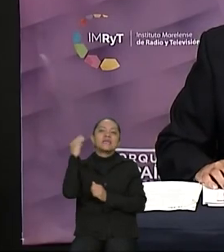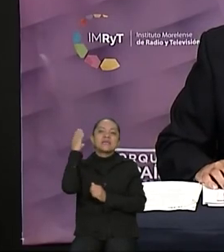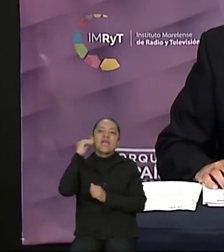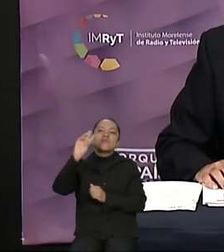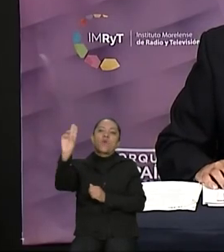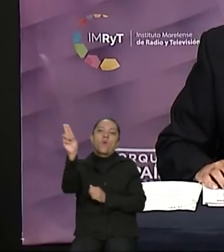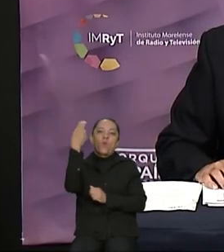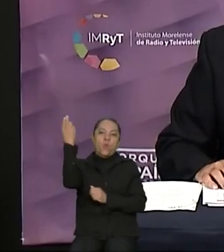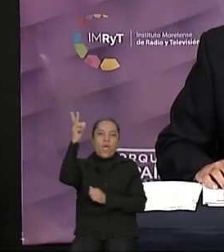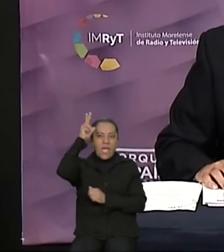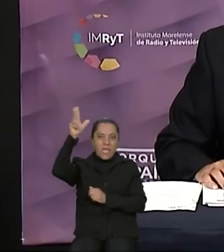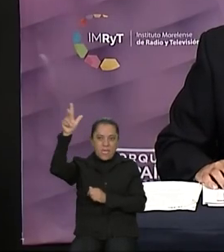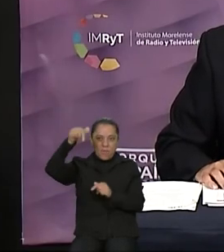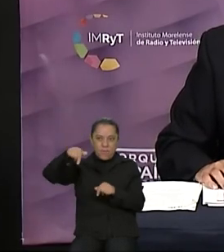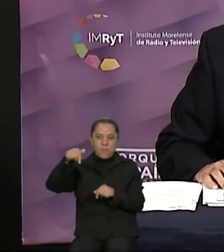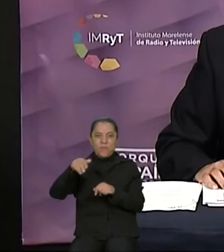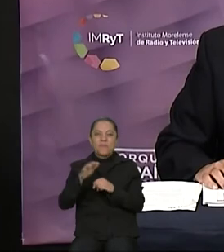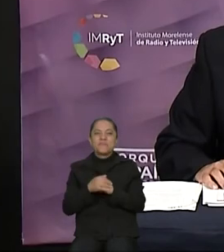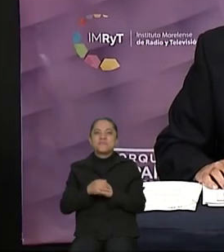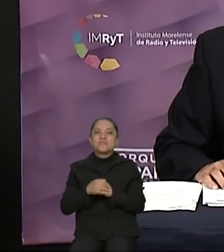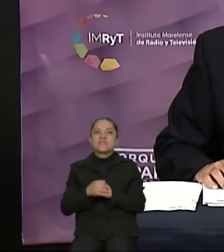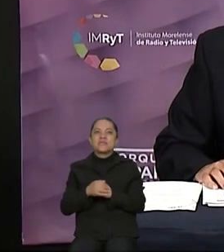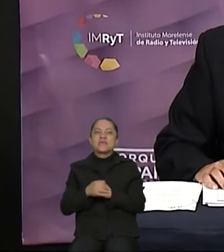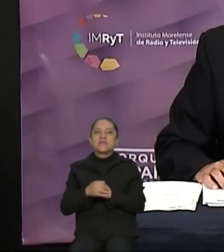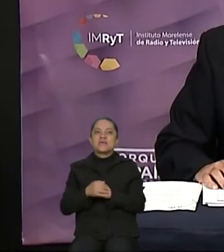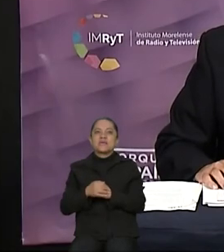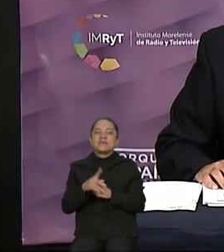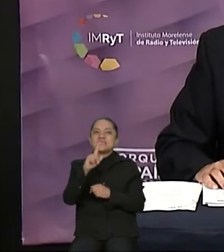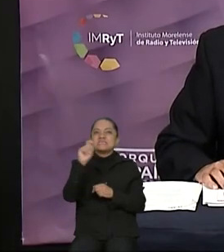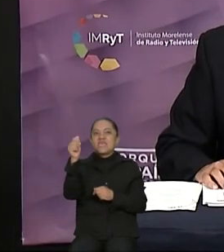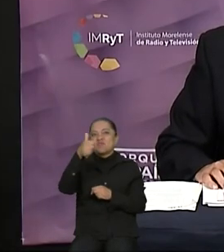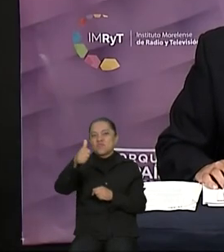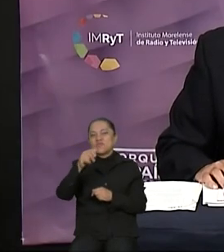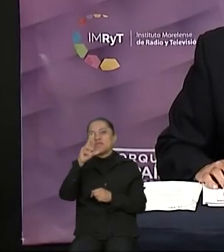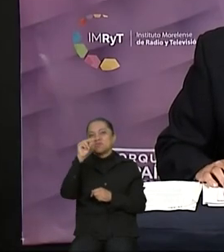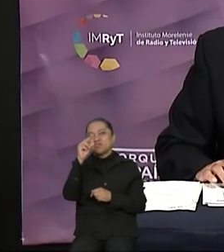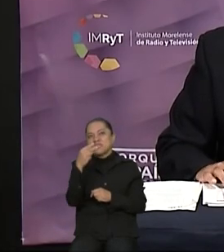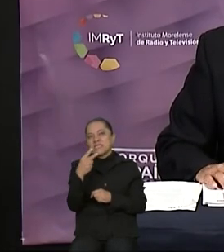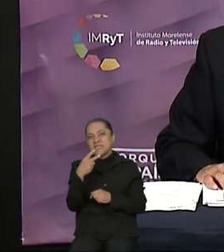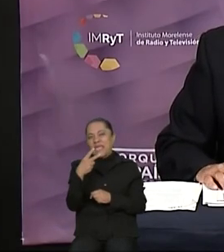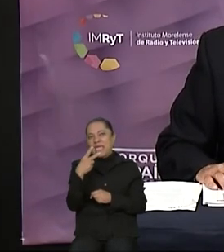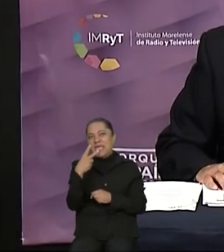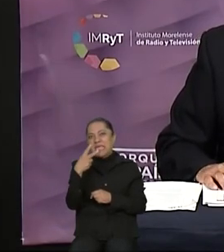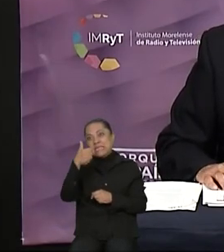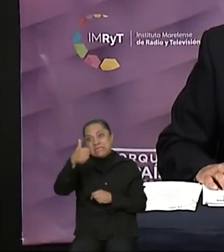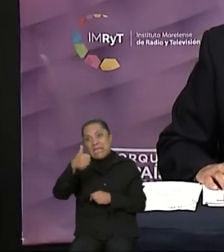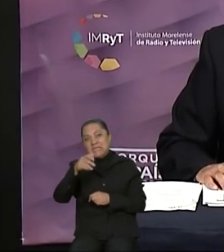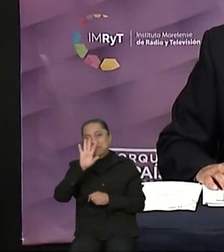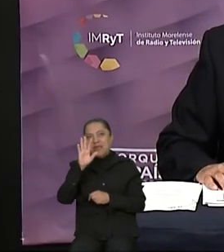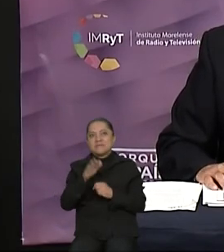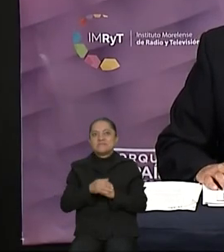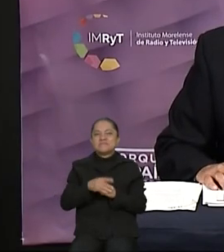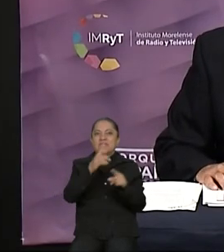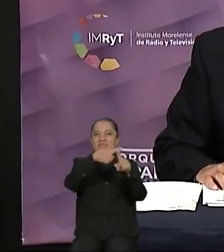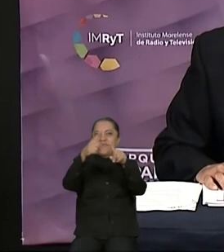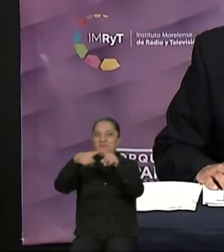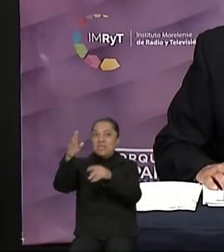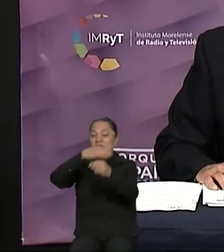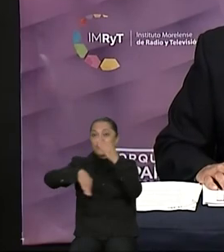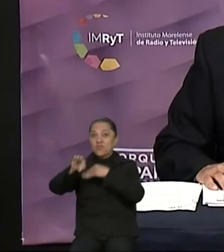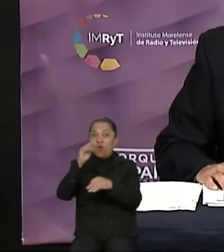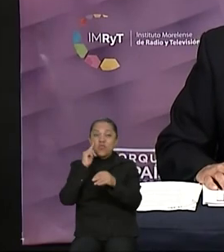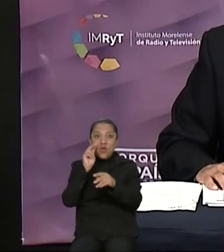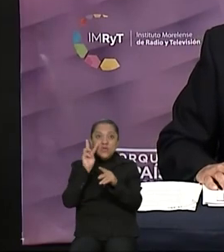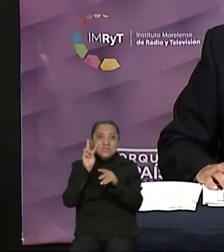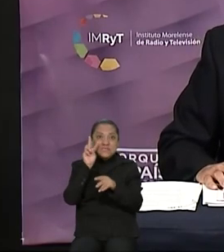106.1 en Cuernavaca 89.1 en Cuautla 91.9 FM a quienes siguieron la transmisión cotidianamente por el